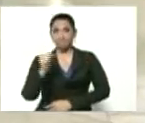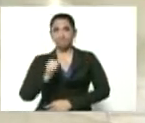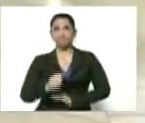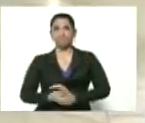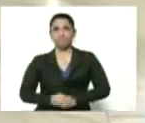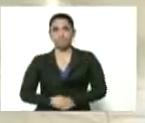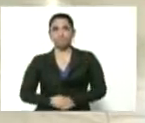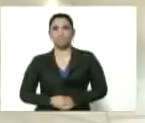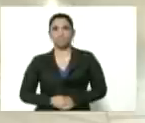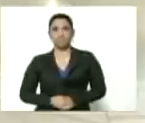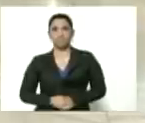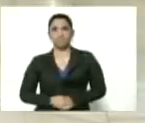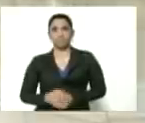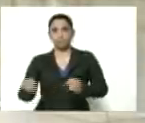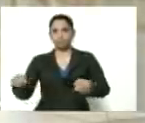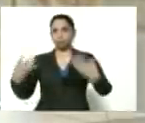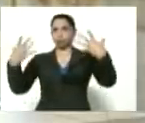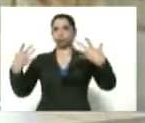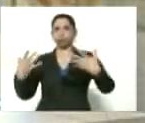Pum, lo agarra el coronavirus.